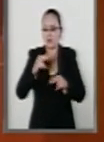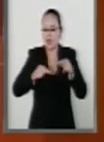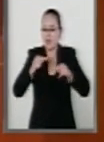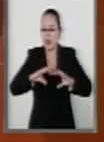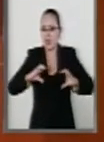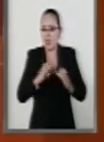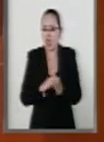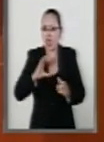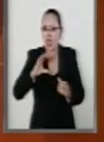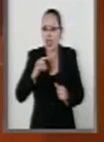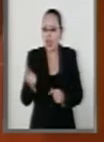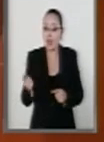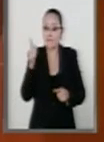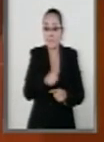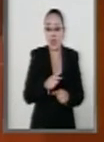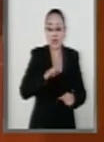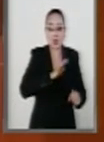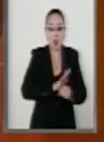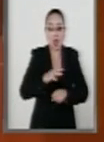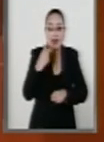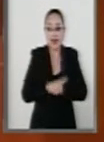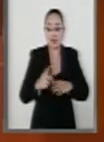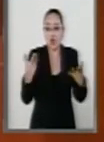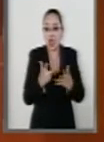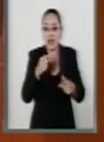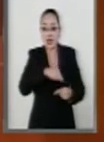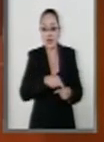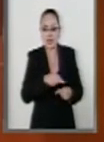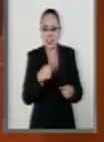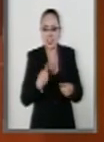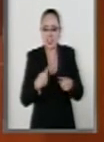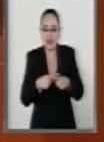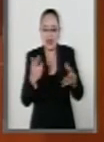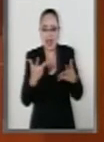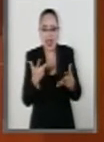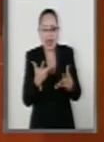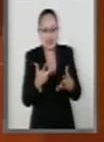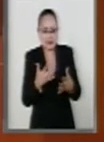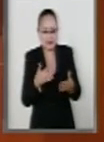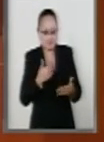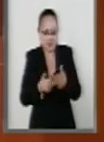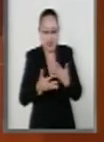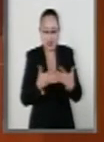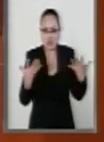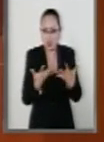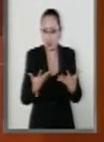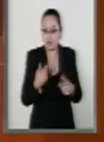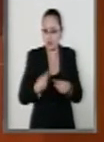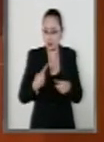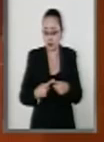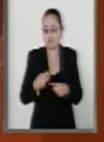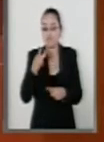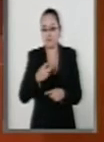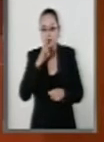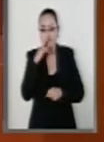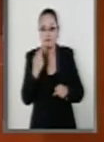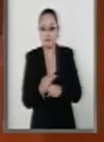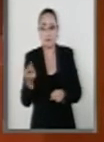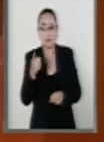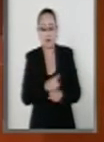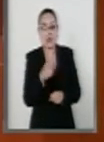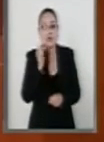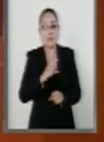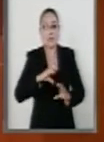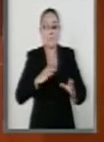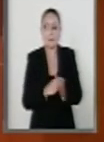Comisión del Delito aún cuando no conozca o sepa quién lo ejecutará materialmente con independencia de la autoría de